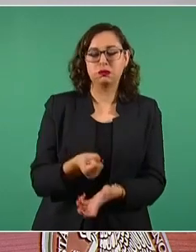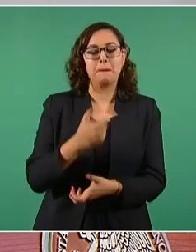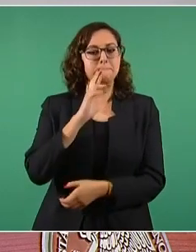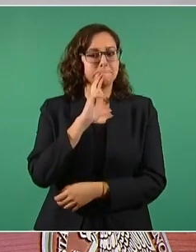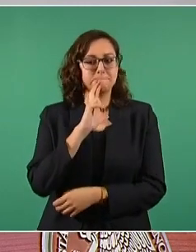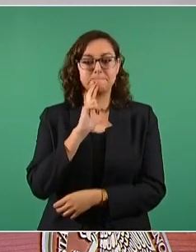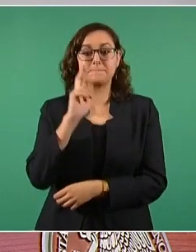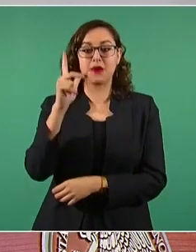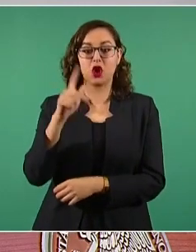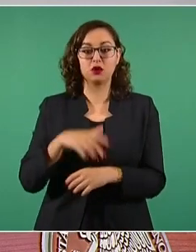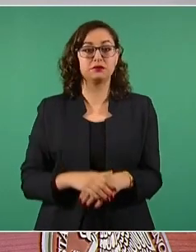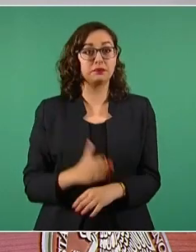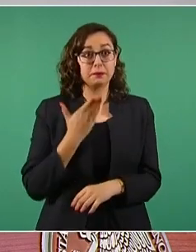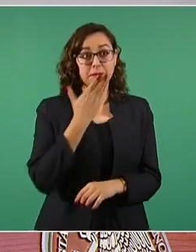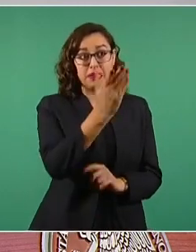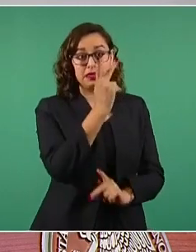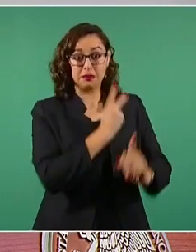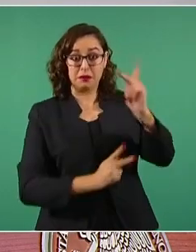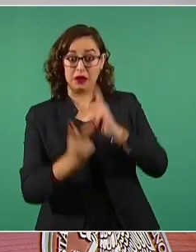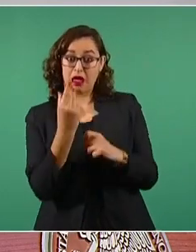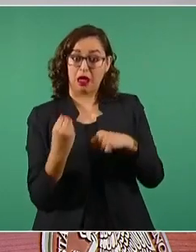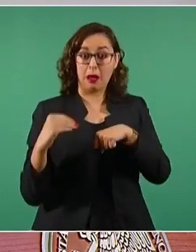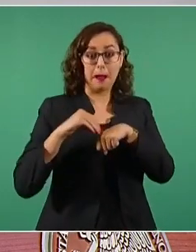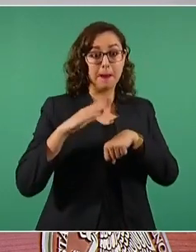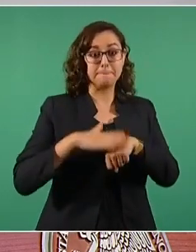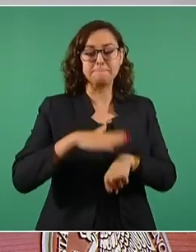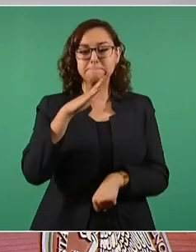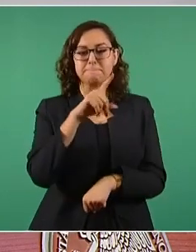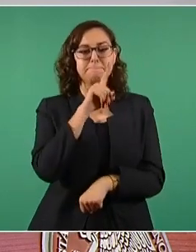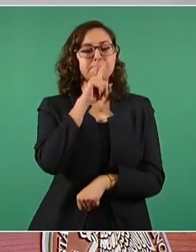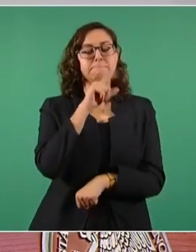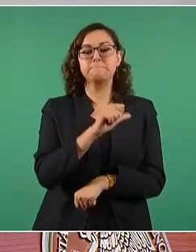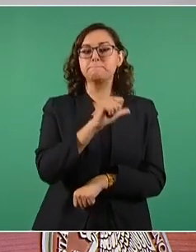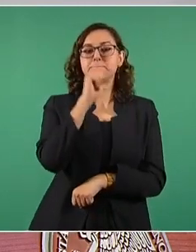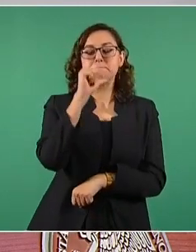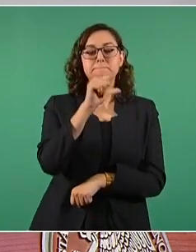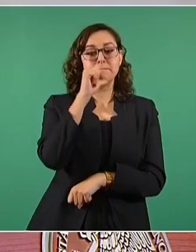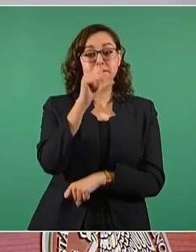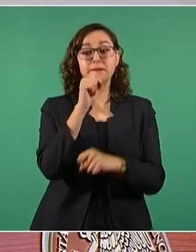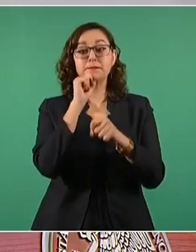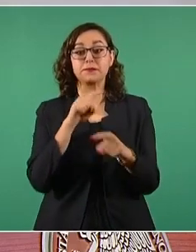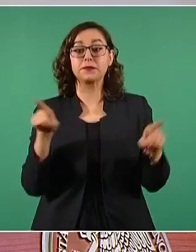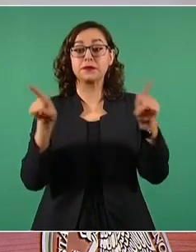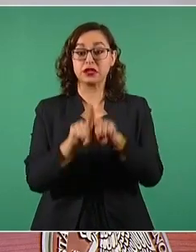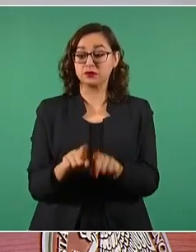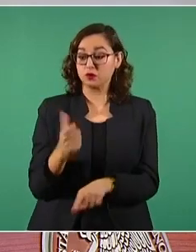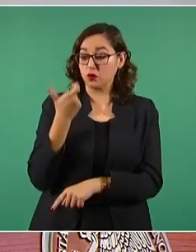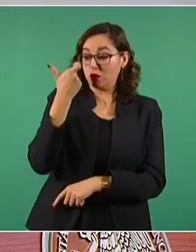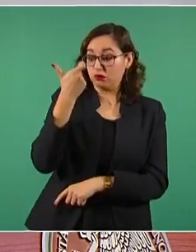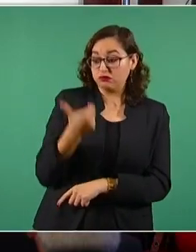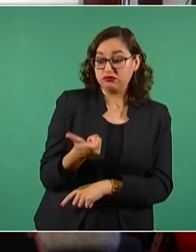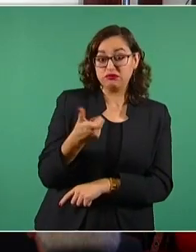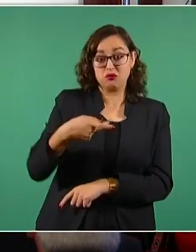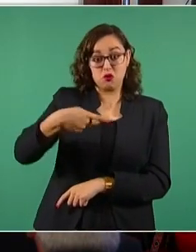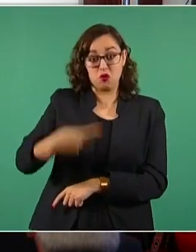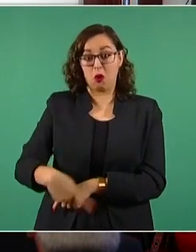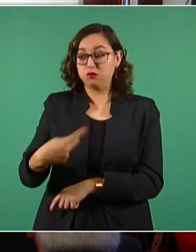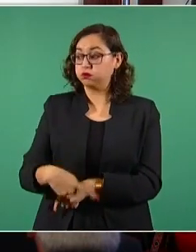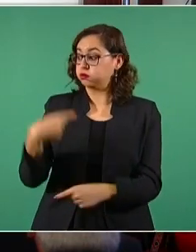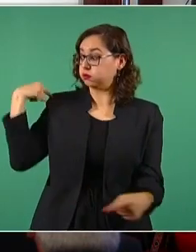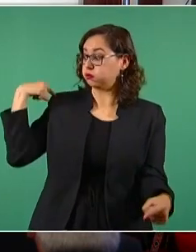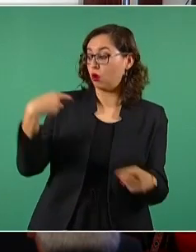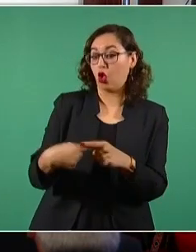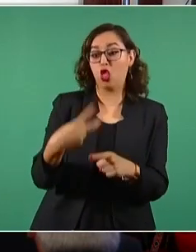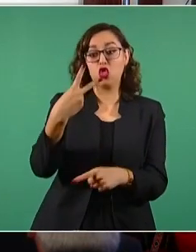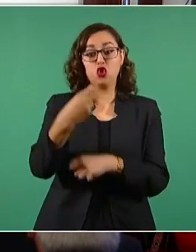El peso no se ha devaluado durante los dos años y nueve meses del sexenio,